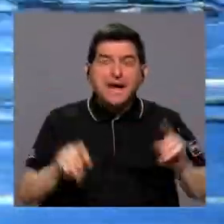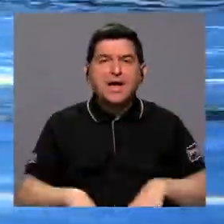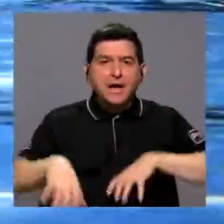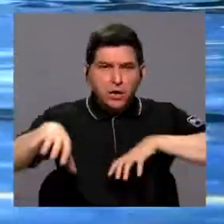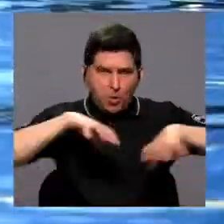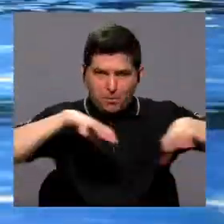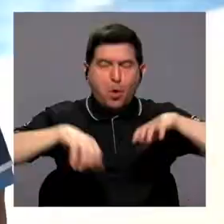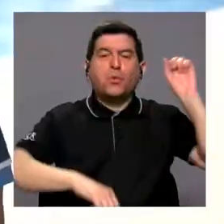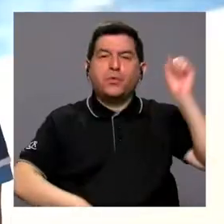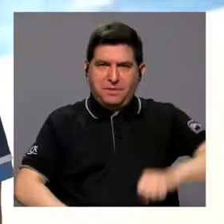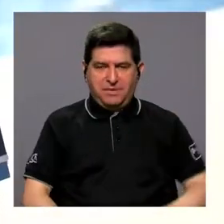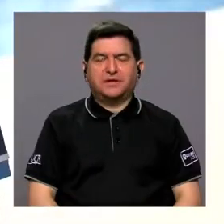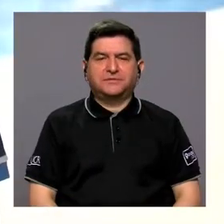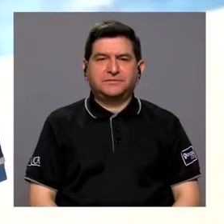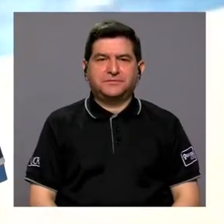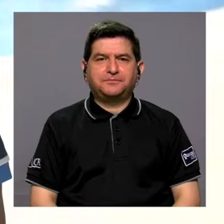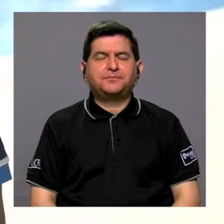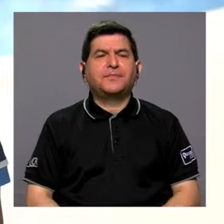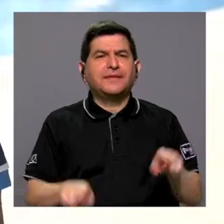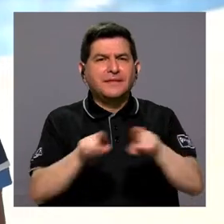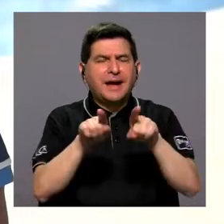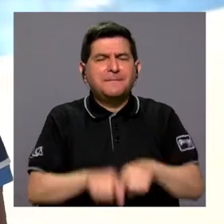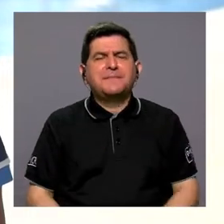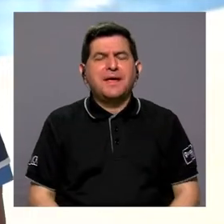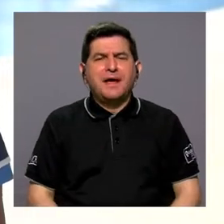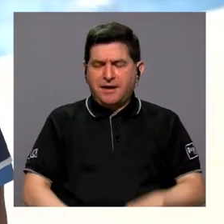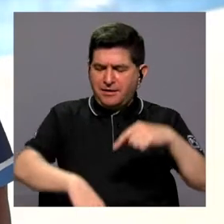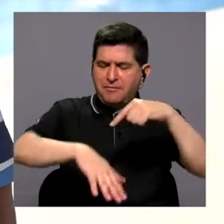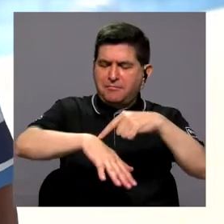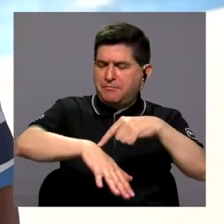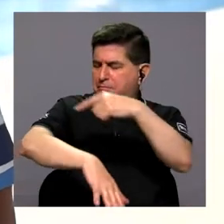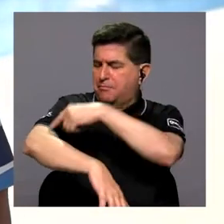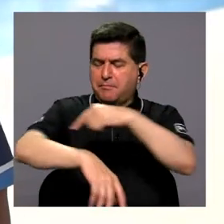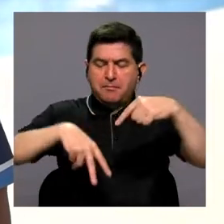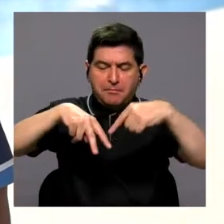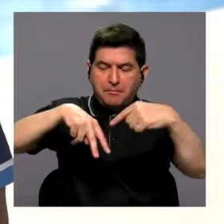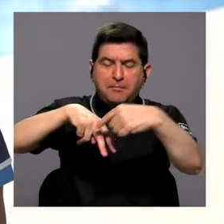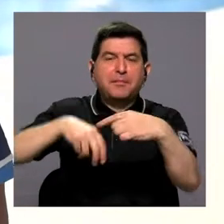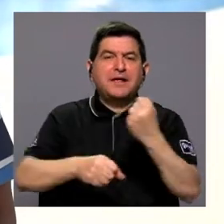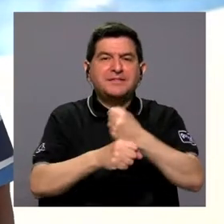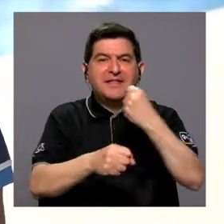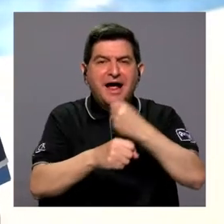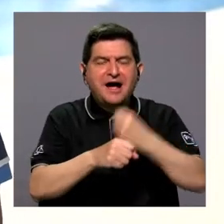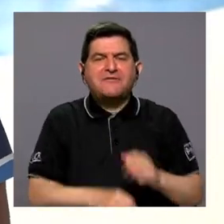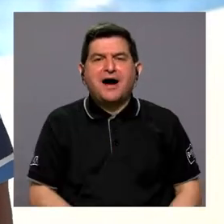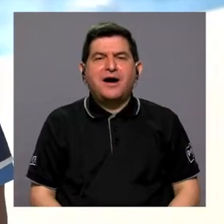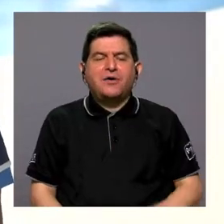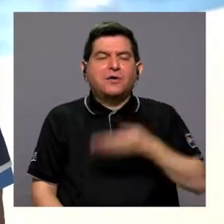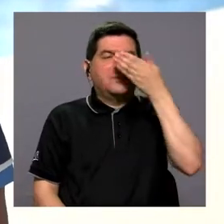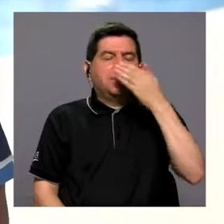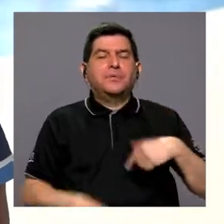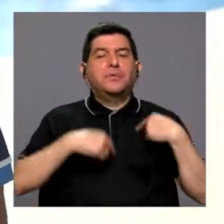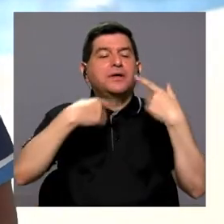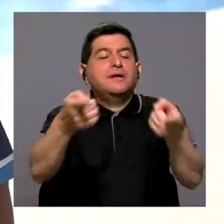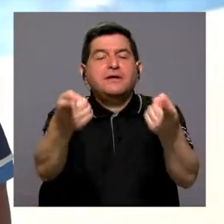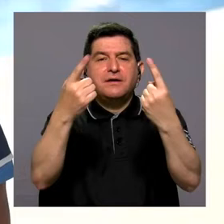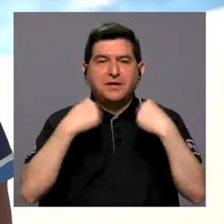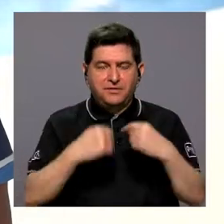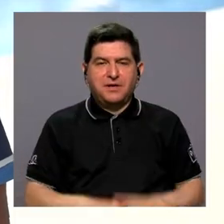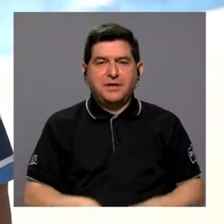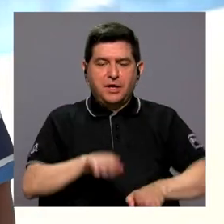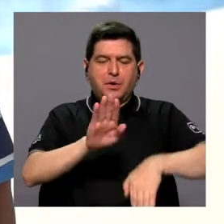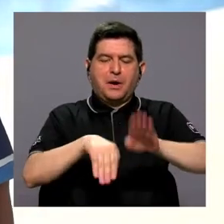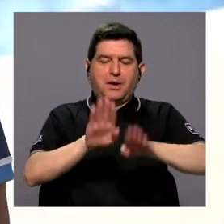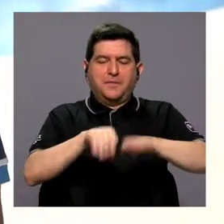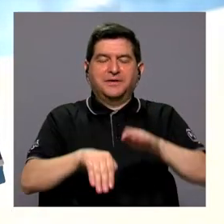movilidad. Buscamos mucha movilidad de articulaciones, buscamos trabajos aeróbicos de desplazarnos, ida y vuelta, empatada.